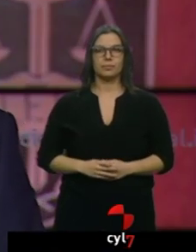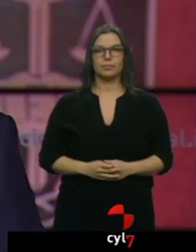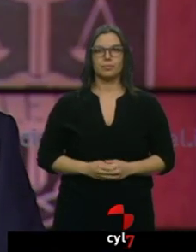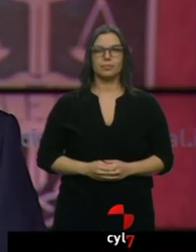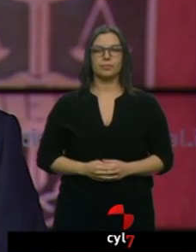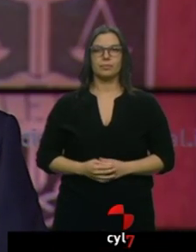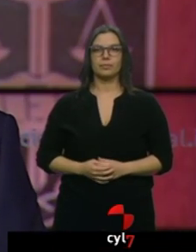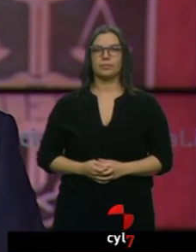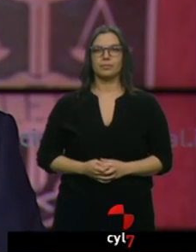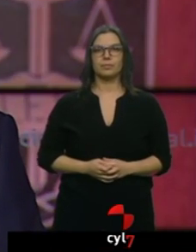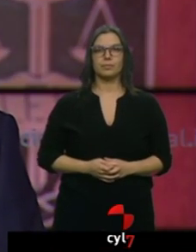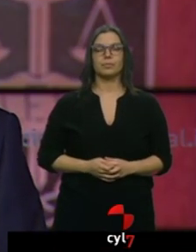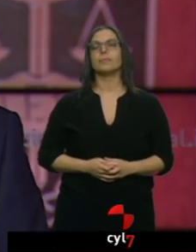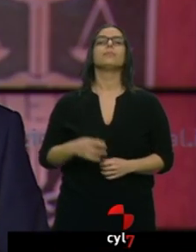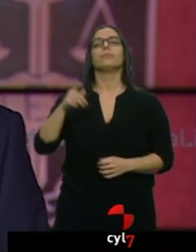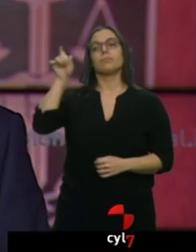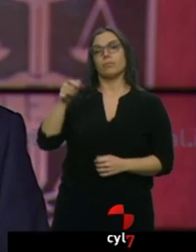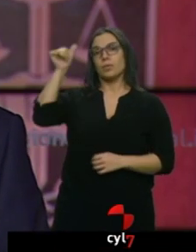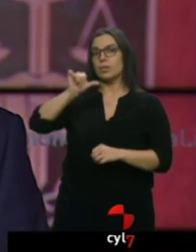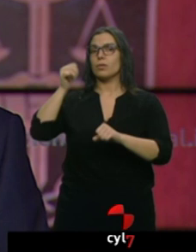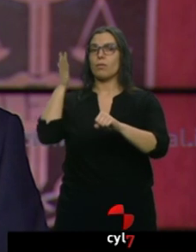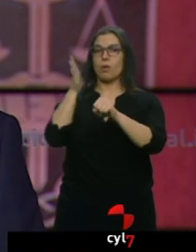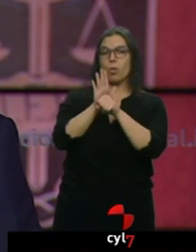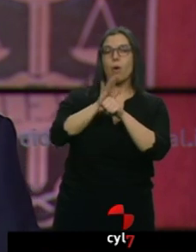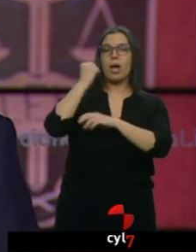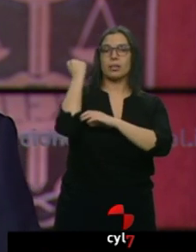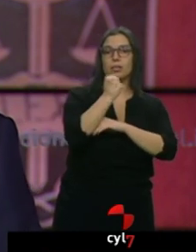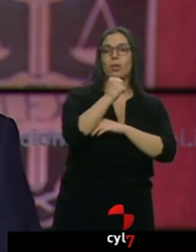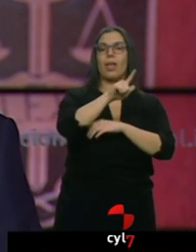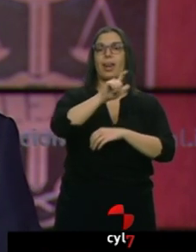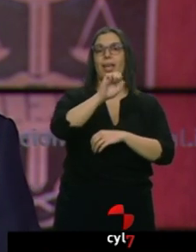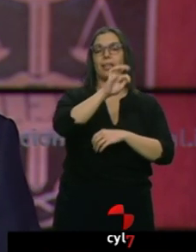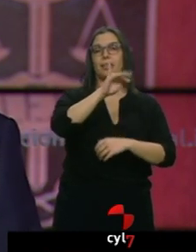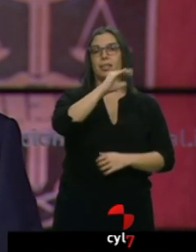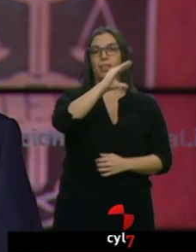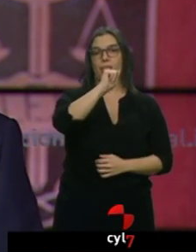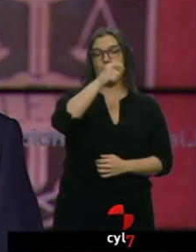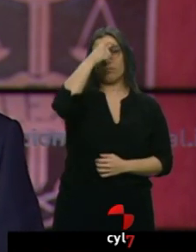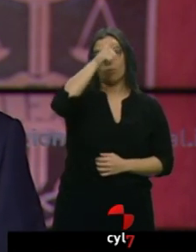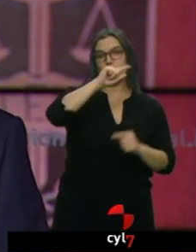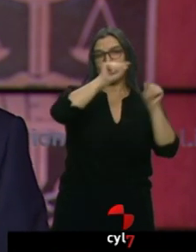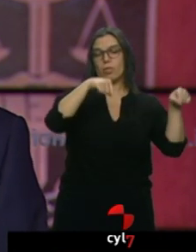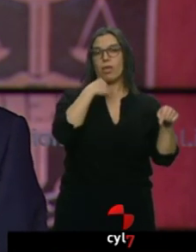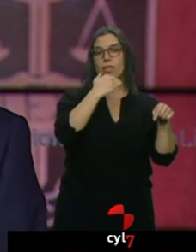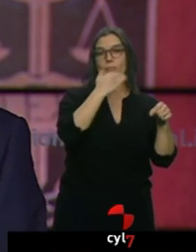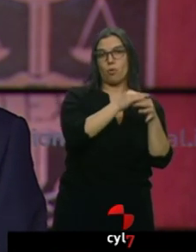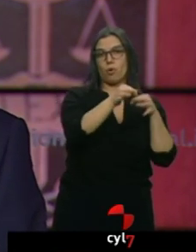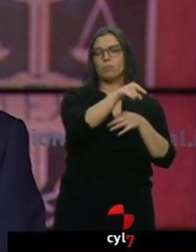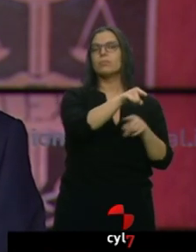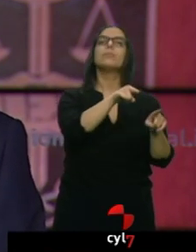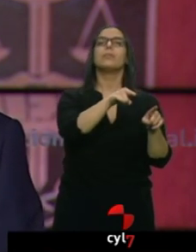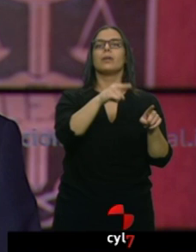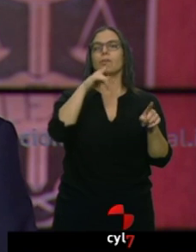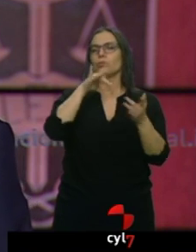El violador y asesino de Leticia Rosino en la localidad zamorana de Castro Gonzalo cumplirá la pena máxima, 8 años de internamiento y 5 de libertad